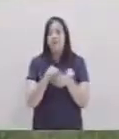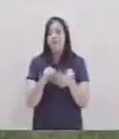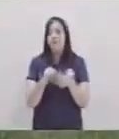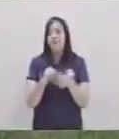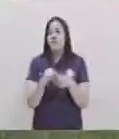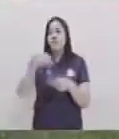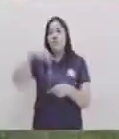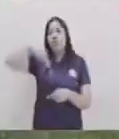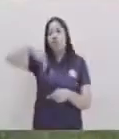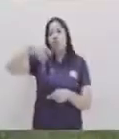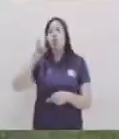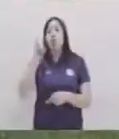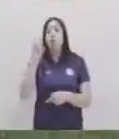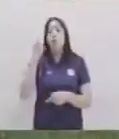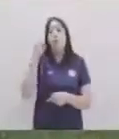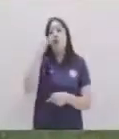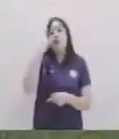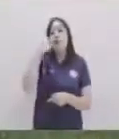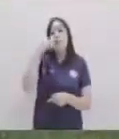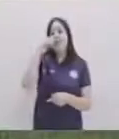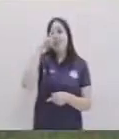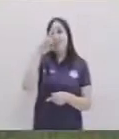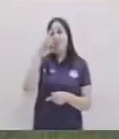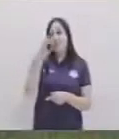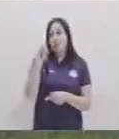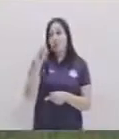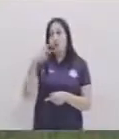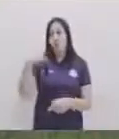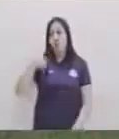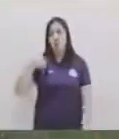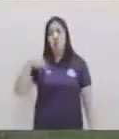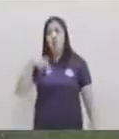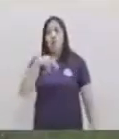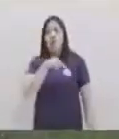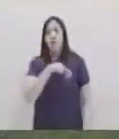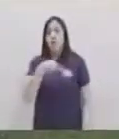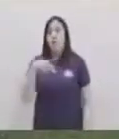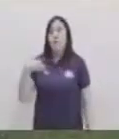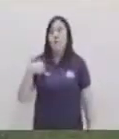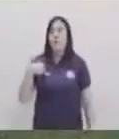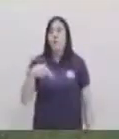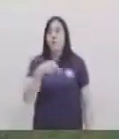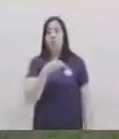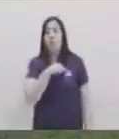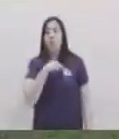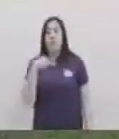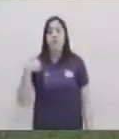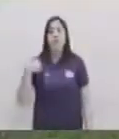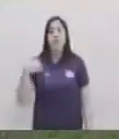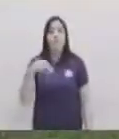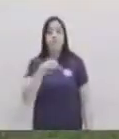nuestros es la letra N de derecha a izquierda en este movimiento